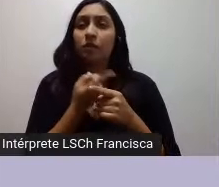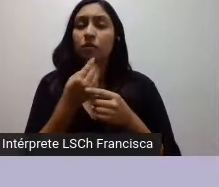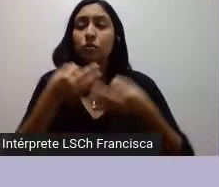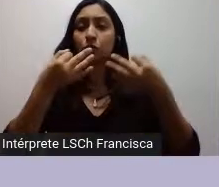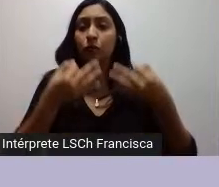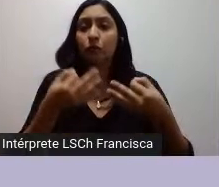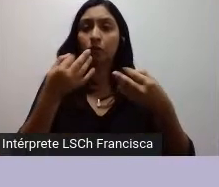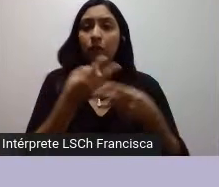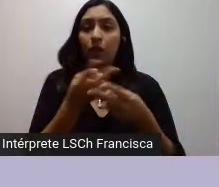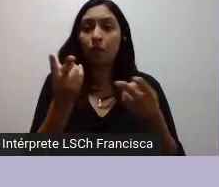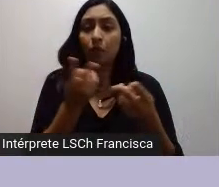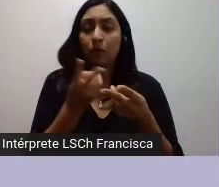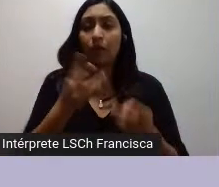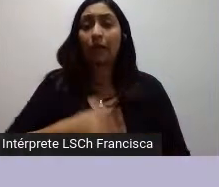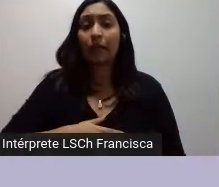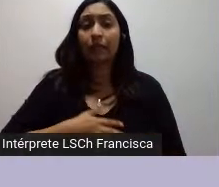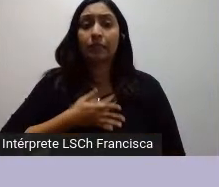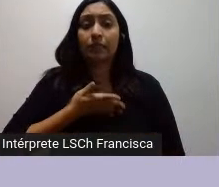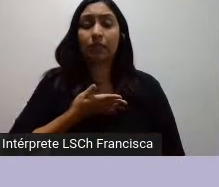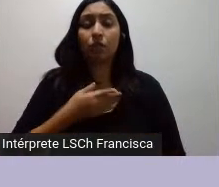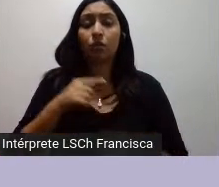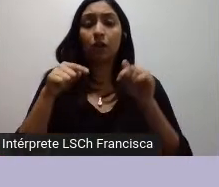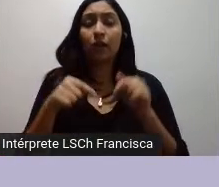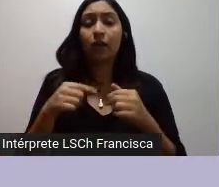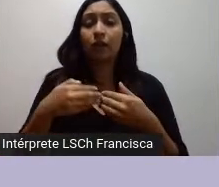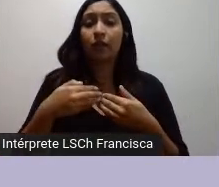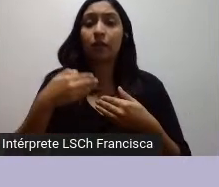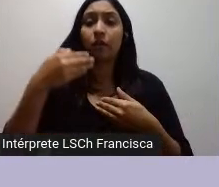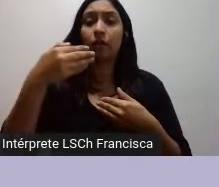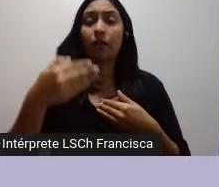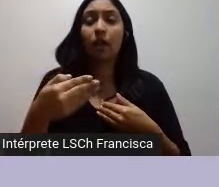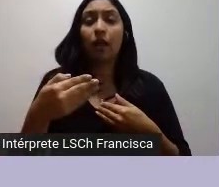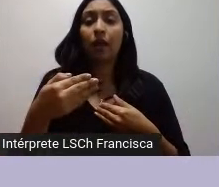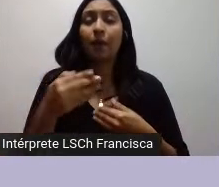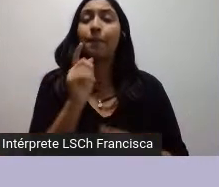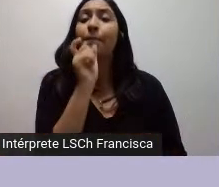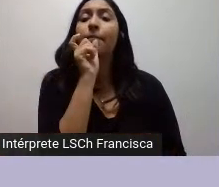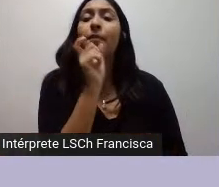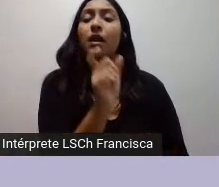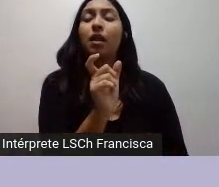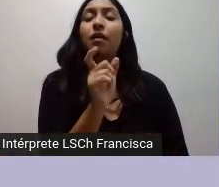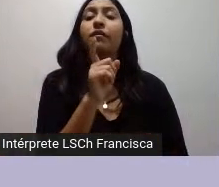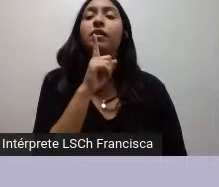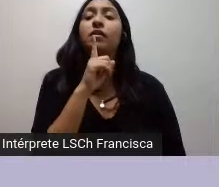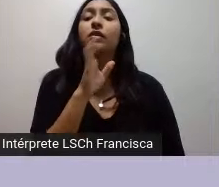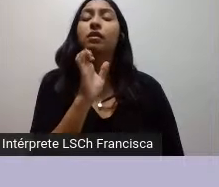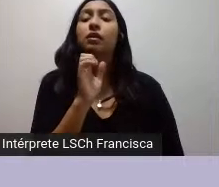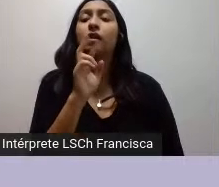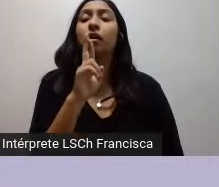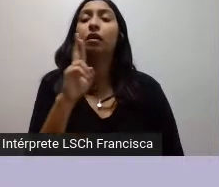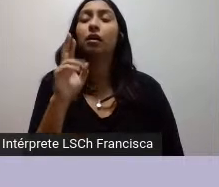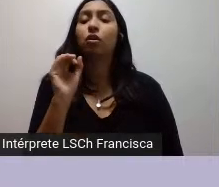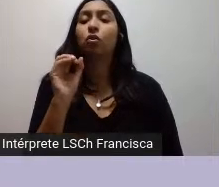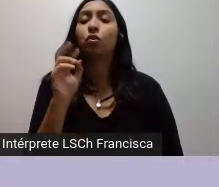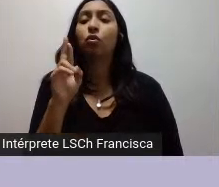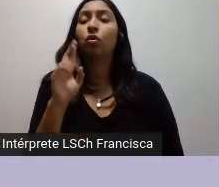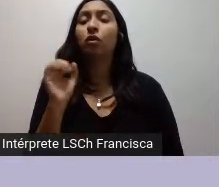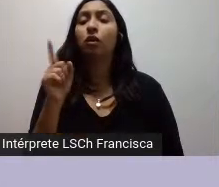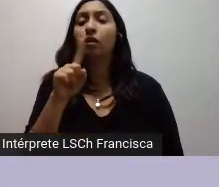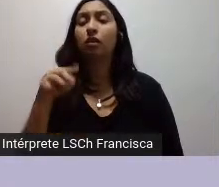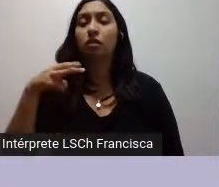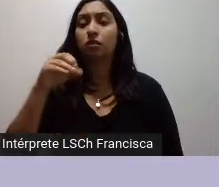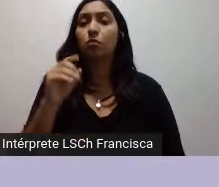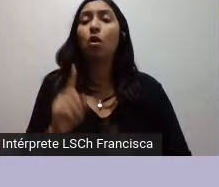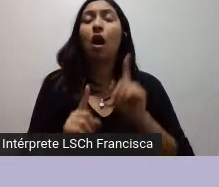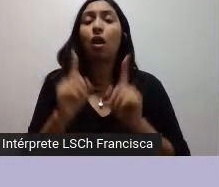siento que desde ese momento se empezó a usar el concepto de terrorismo a cualquier manifestación social que estuviera, de alguna manera, sobrepasando